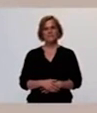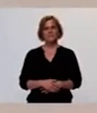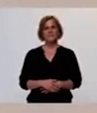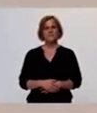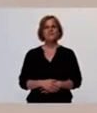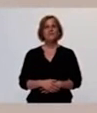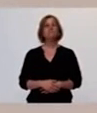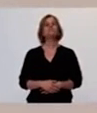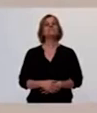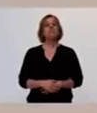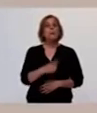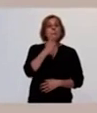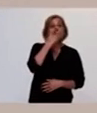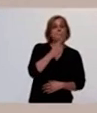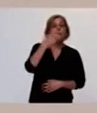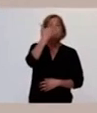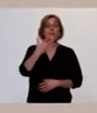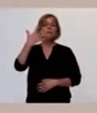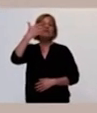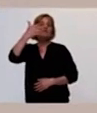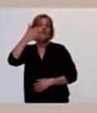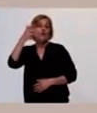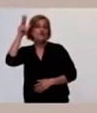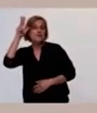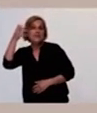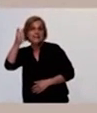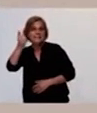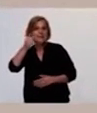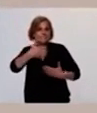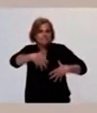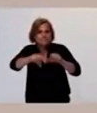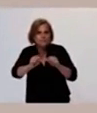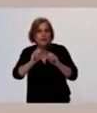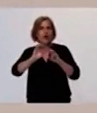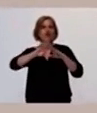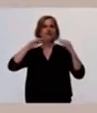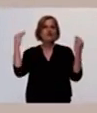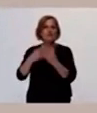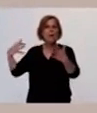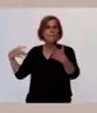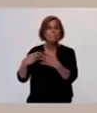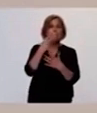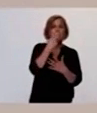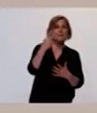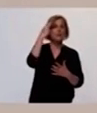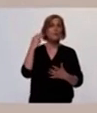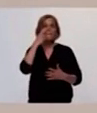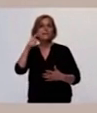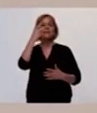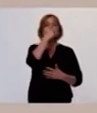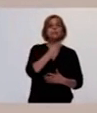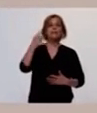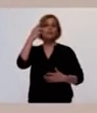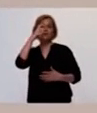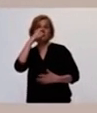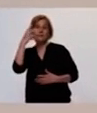Contamos con 1.586 nuevos casos, queda un total de 29.192 en terapia